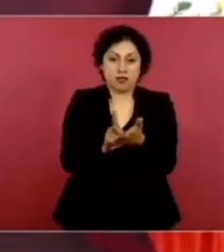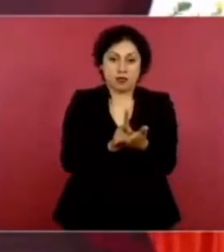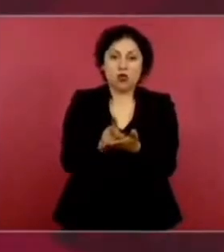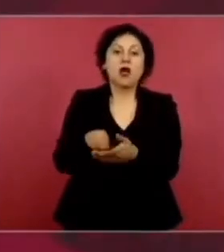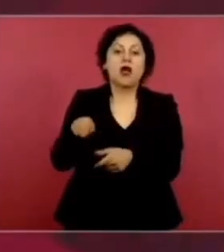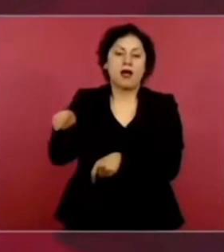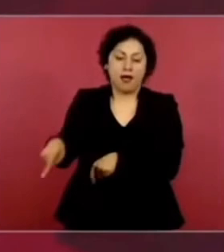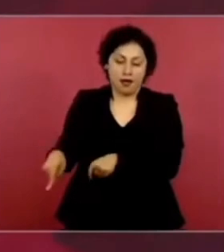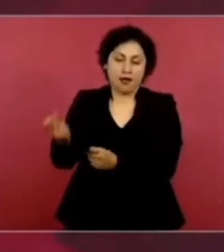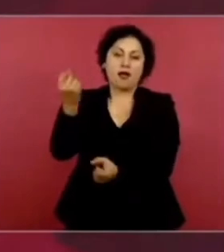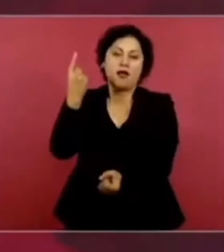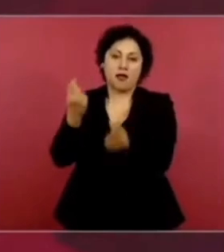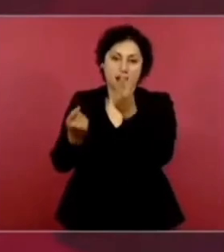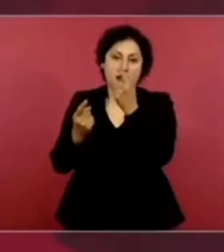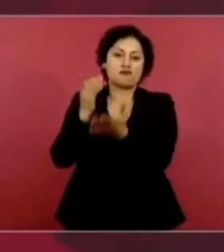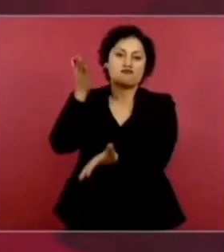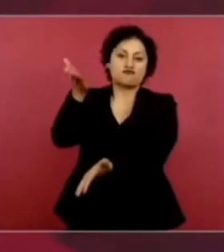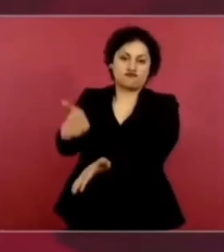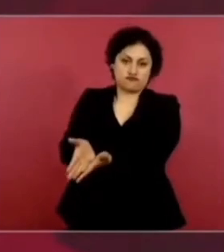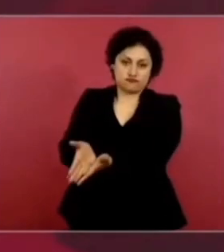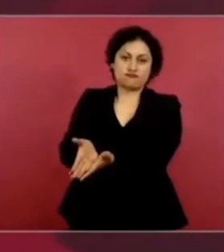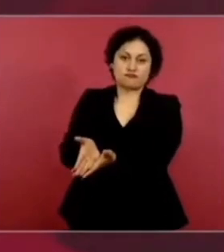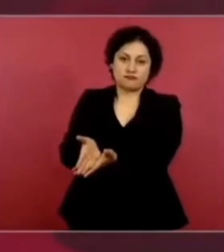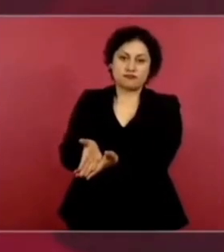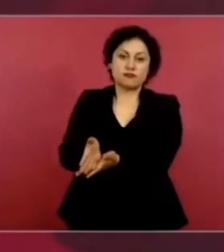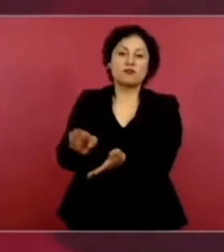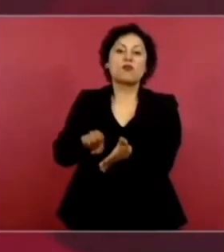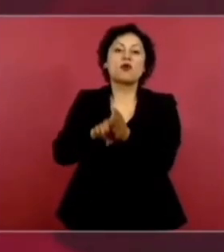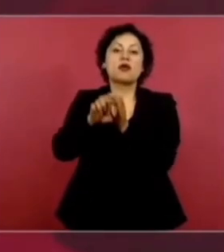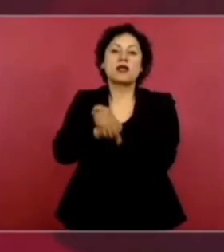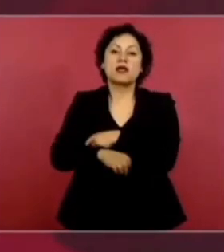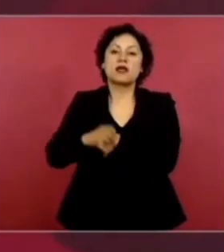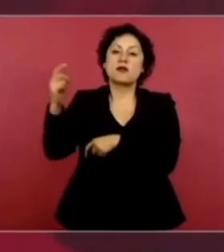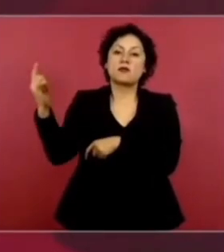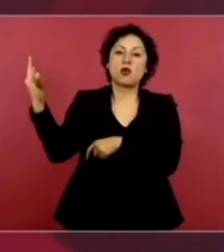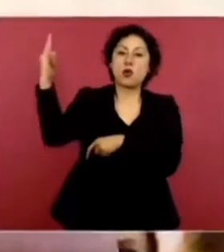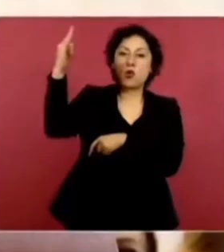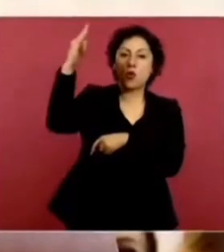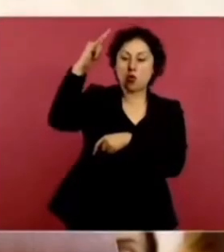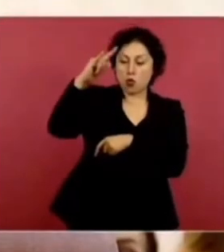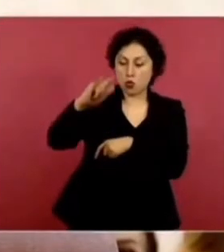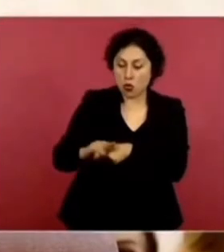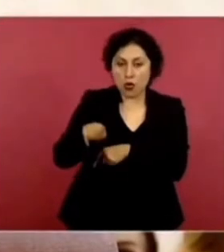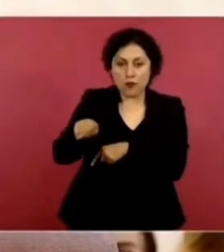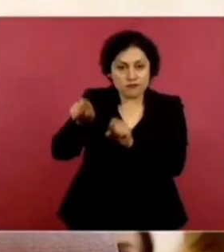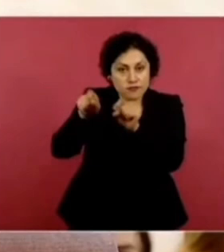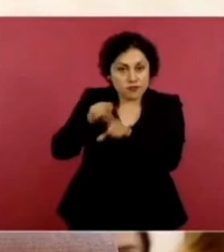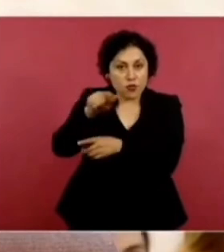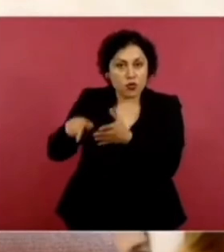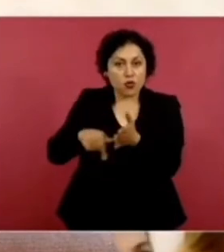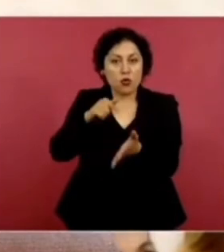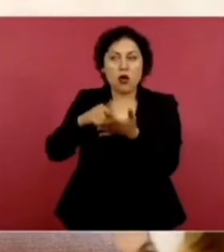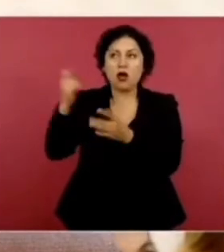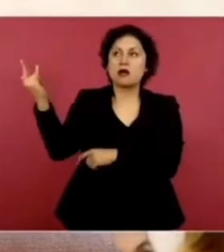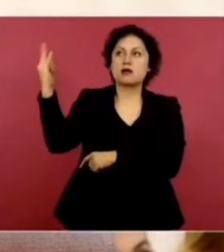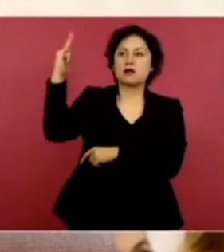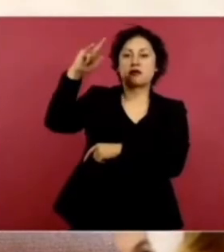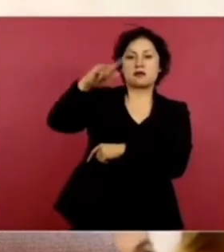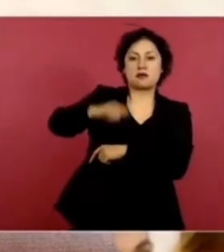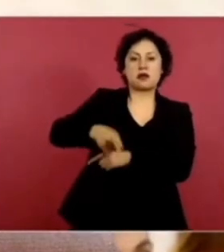Bajan. Avionetas. Con cocaína. De.